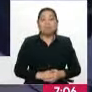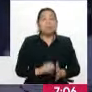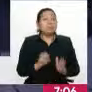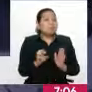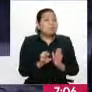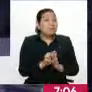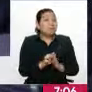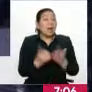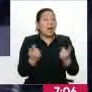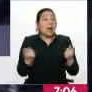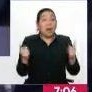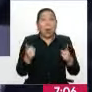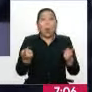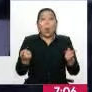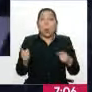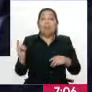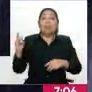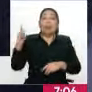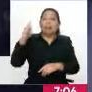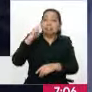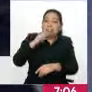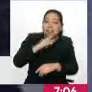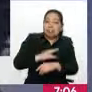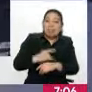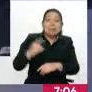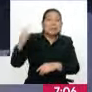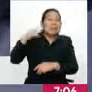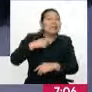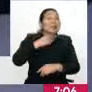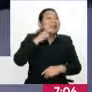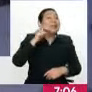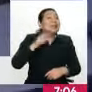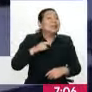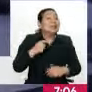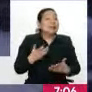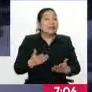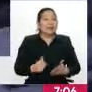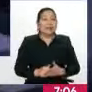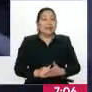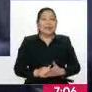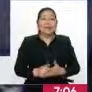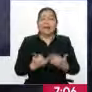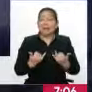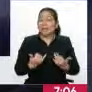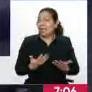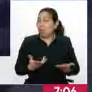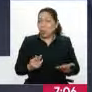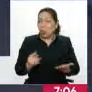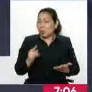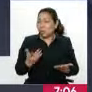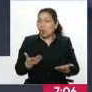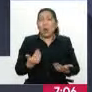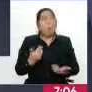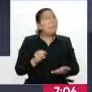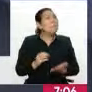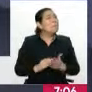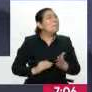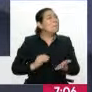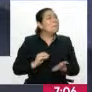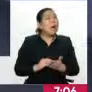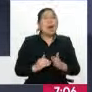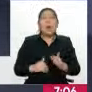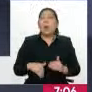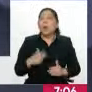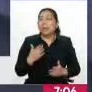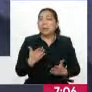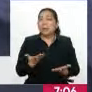por ejemplo, problemas al momento de aterrizar, ¿no?, se requiere, aunque me decía fuera de cámaras que eso no es tan usual. ¿Cuál es el problema más usual que se suele